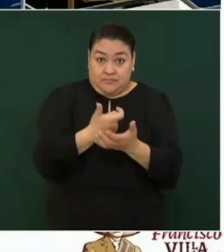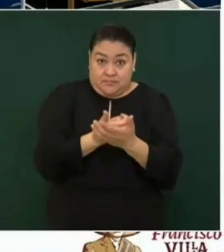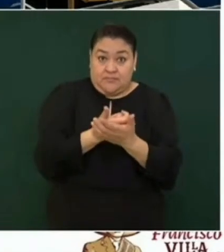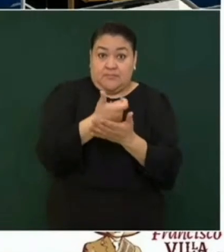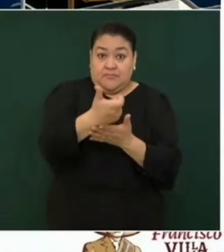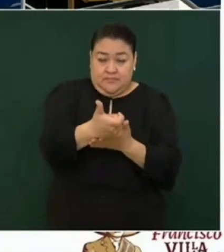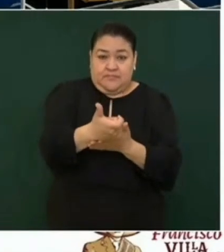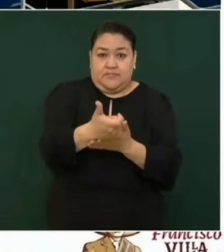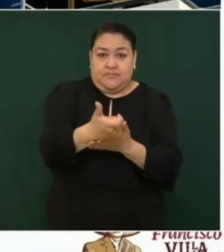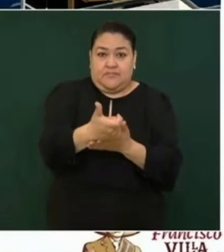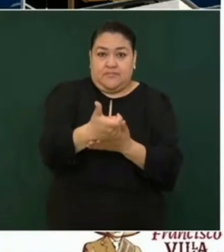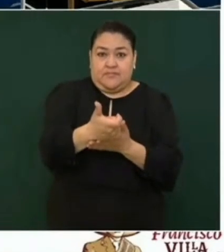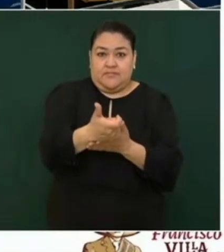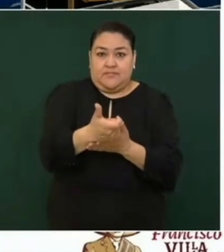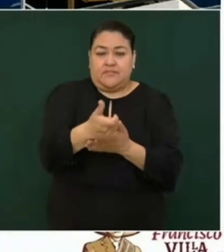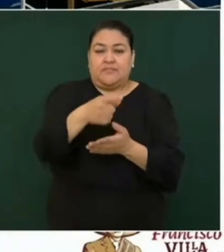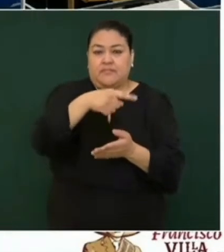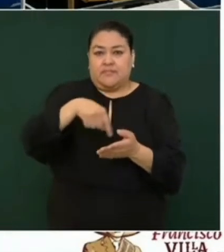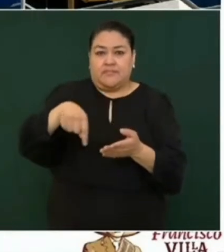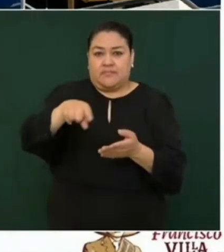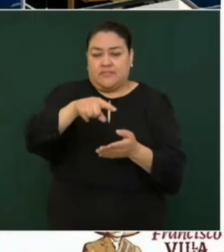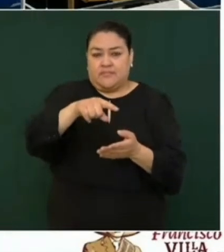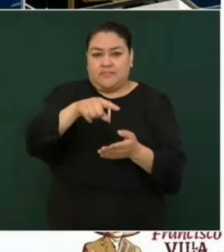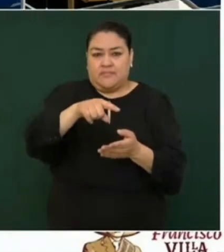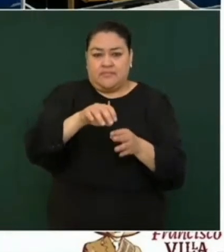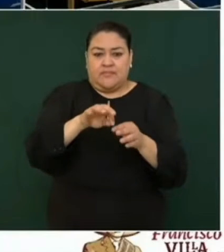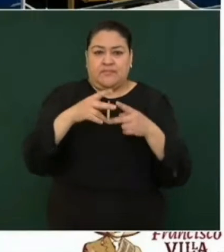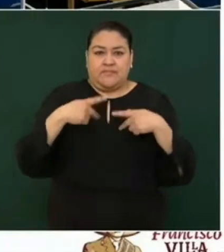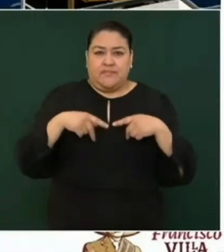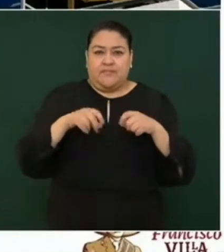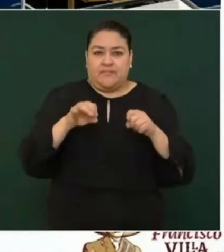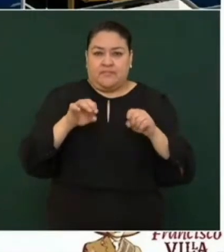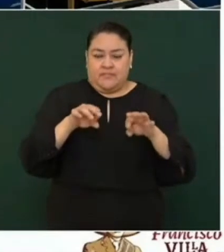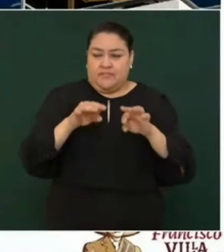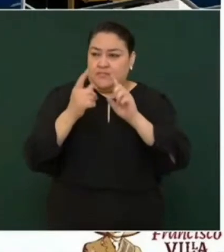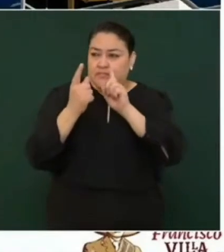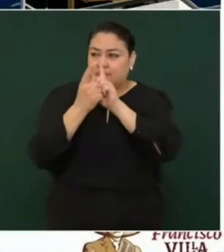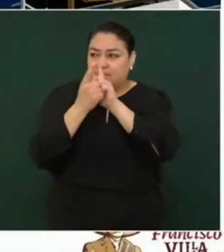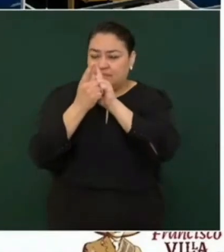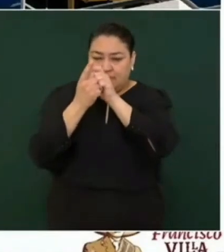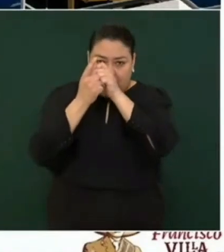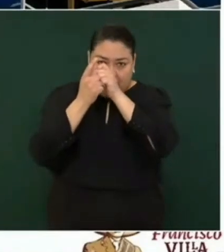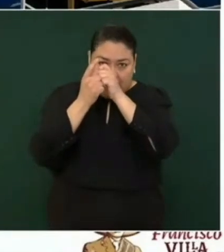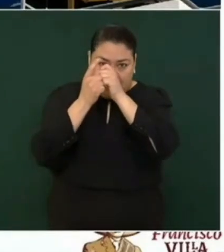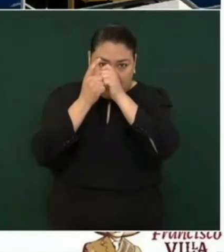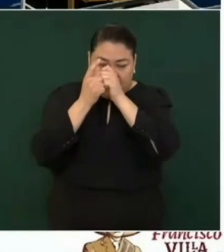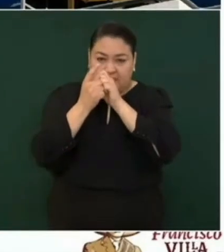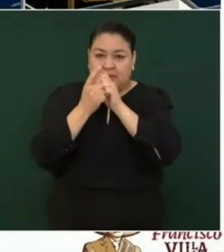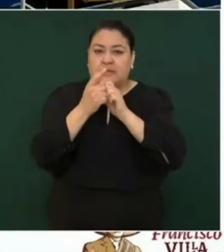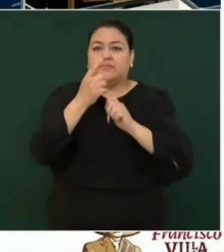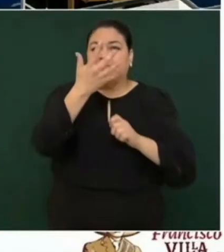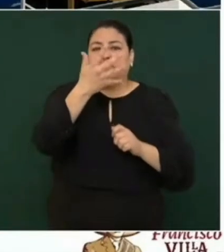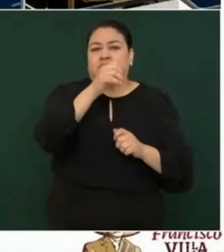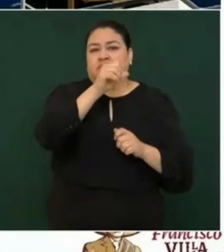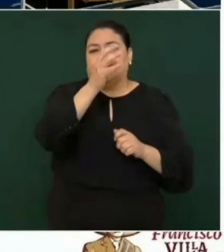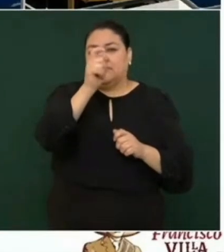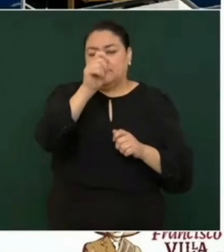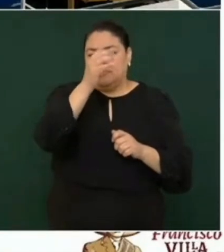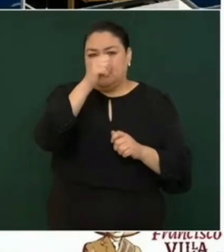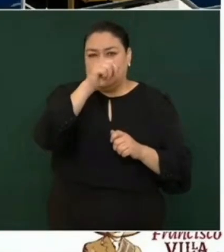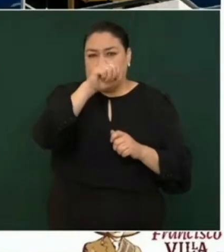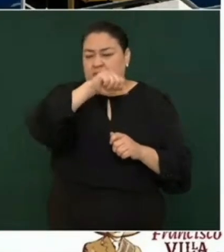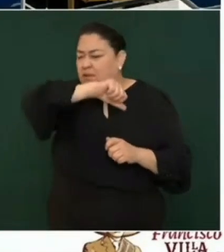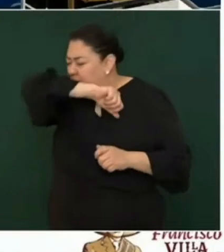para el personal que tenemos en ventanillas en nuestros consulados entre el 5.9 y el 14 por ciento